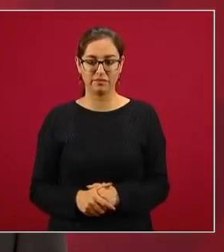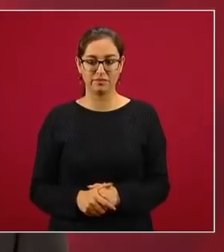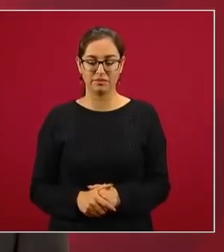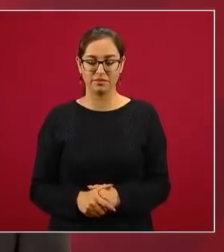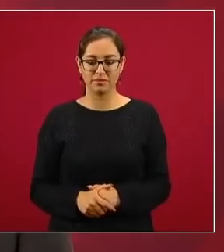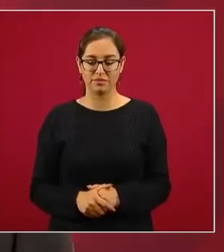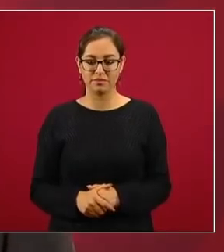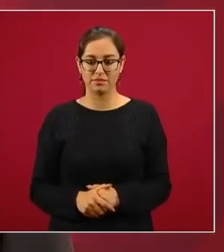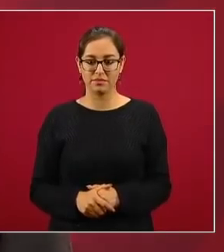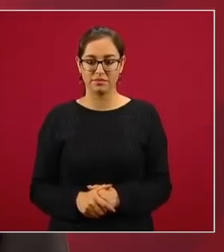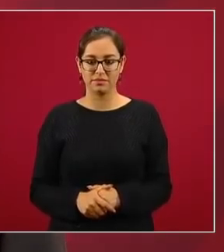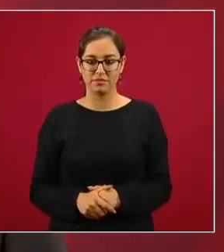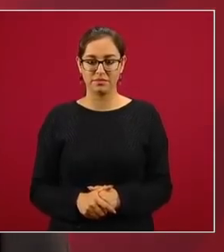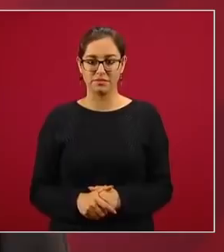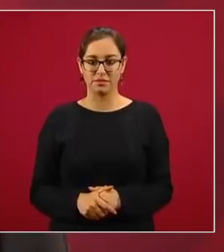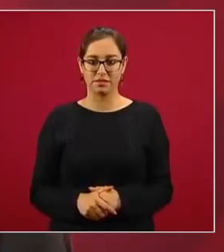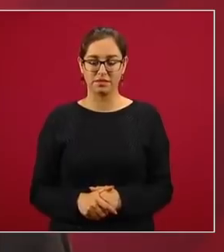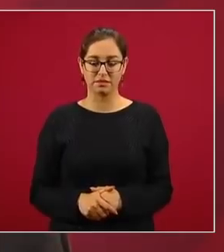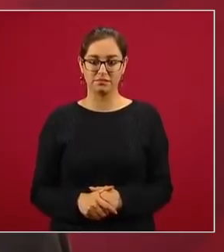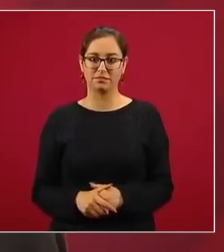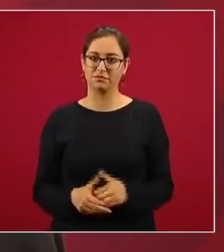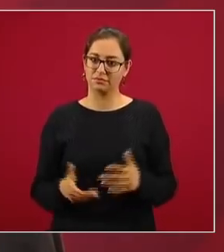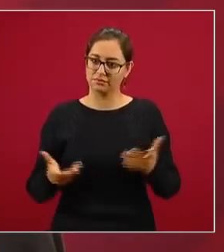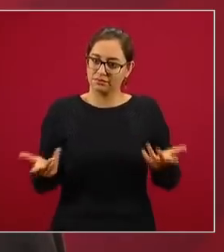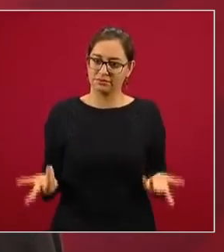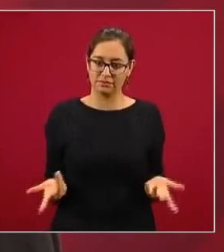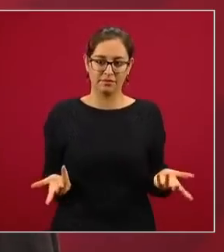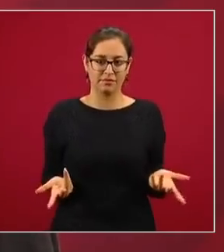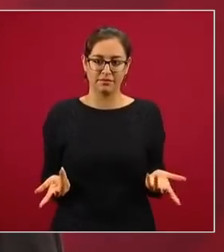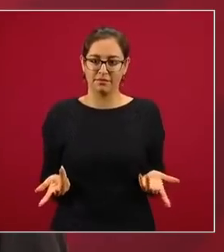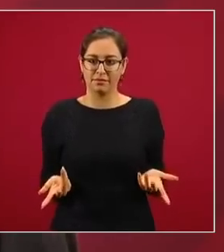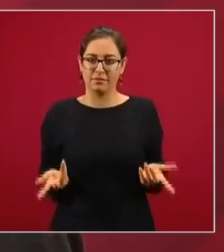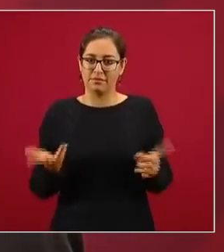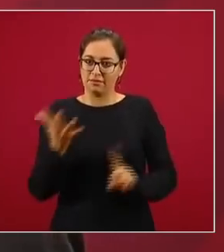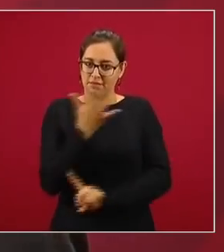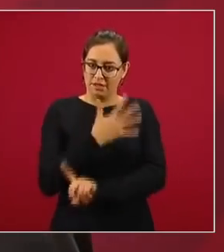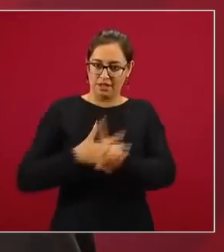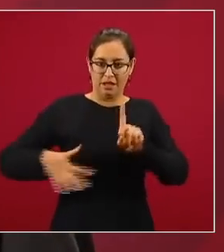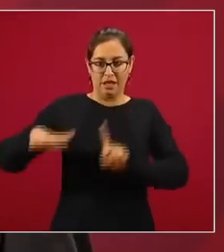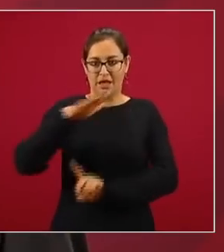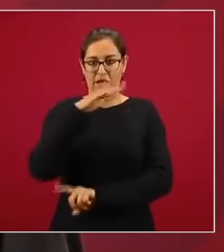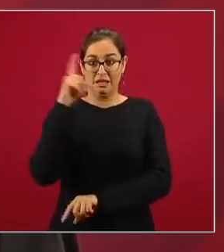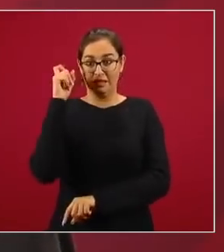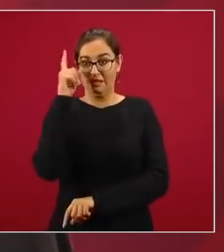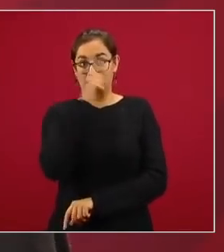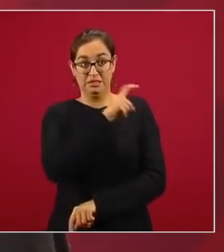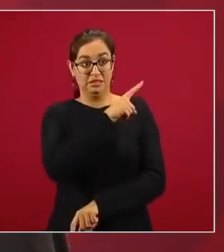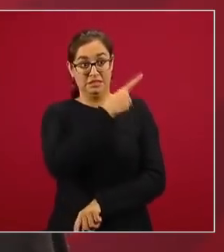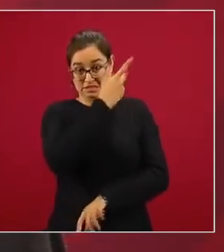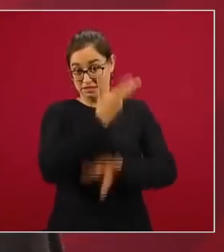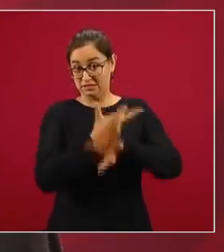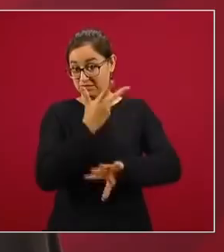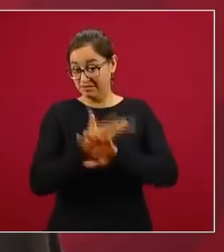Además, en una circunstancia difícil, porque hay elecciones en Estados Unidos.